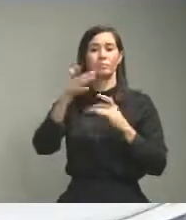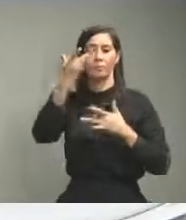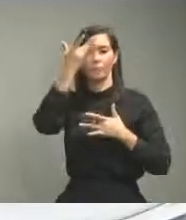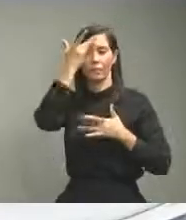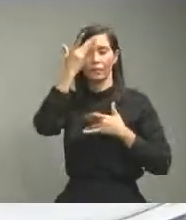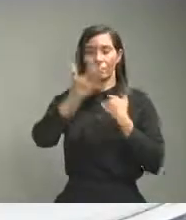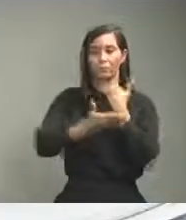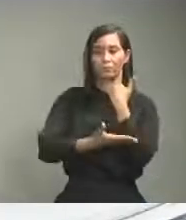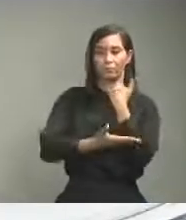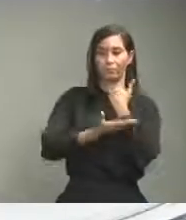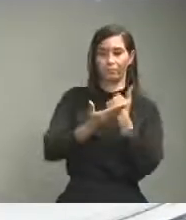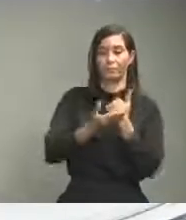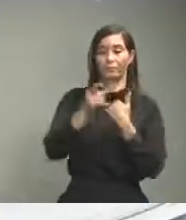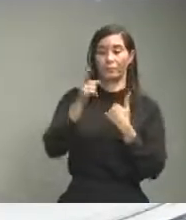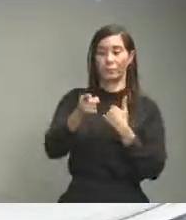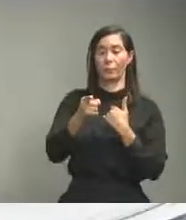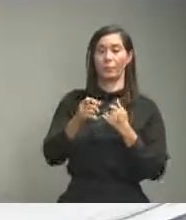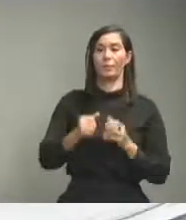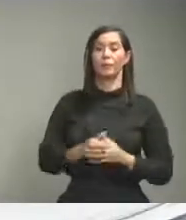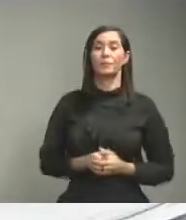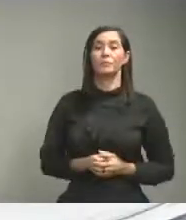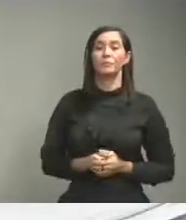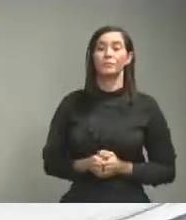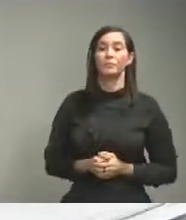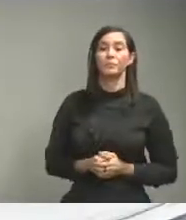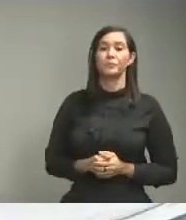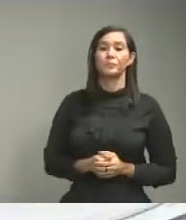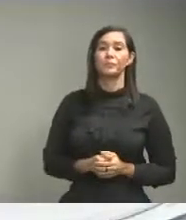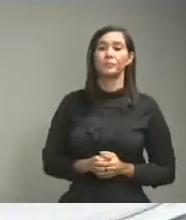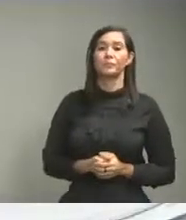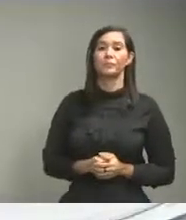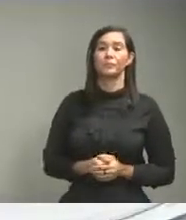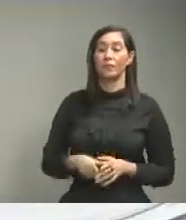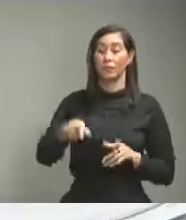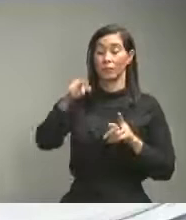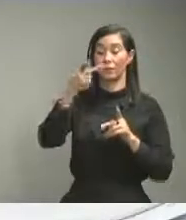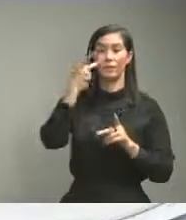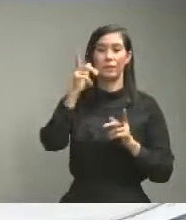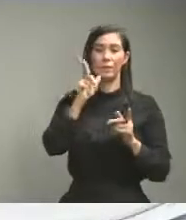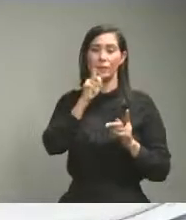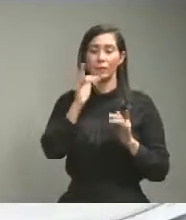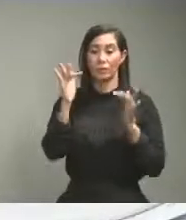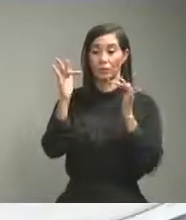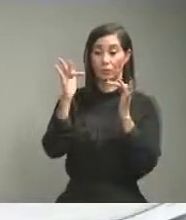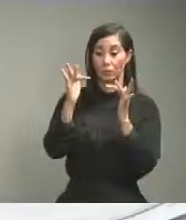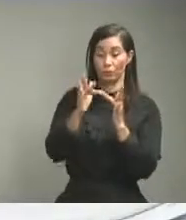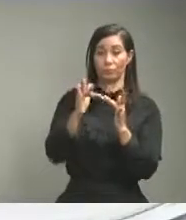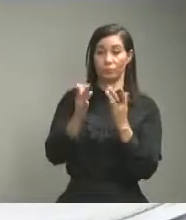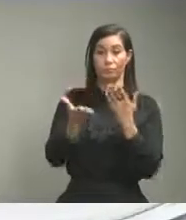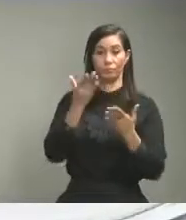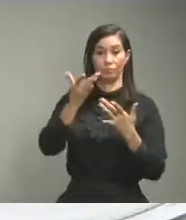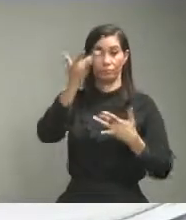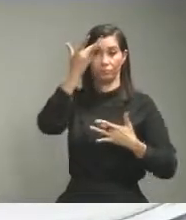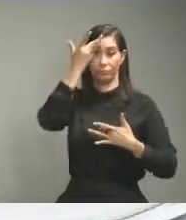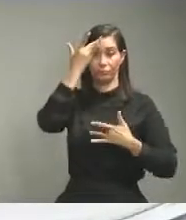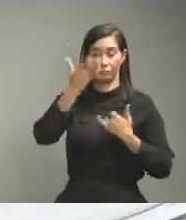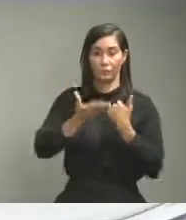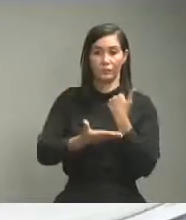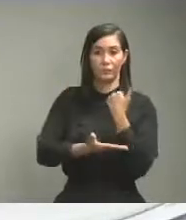realización y epidemiológico del contacto de la sintomatología o que son parte del mapa